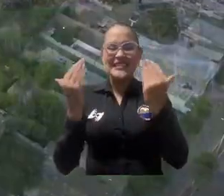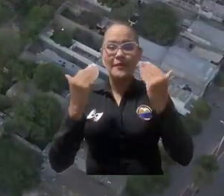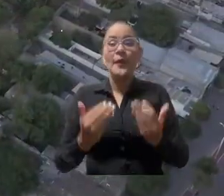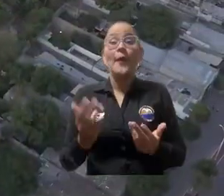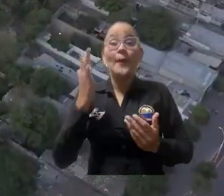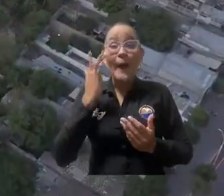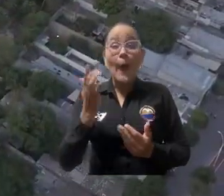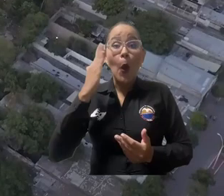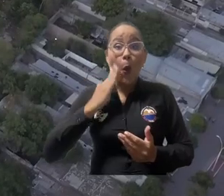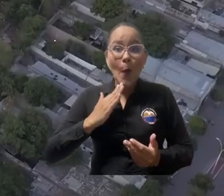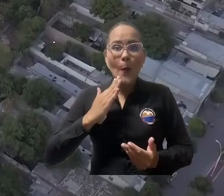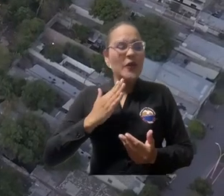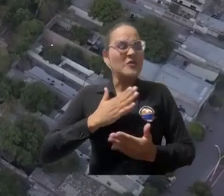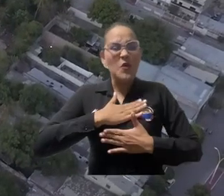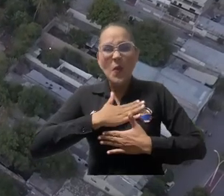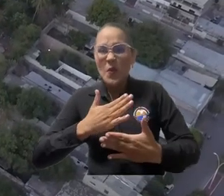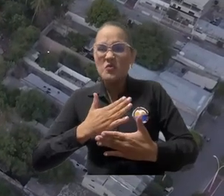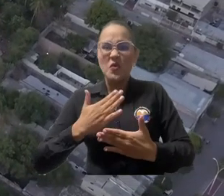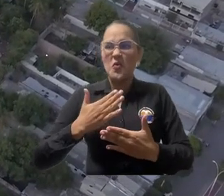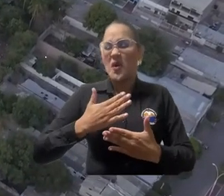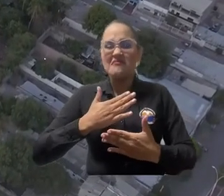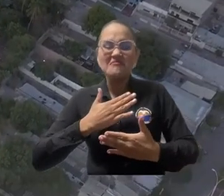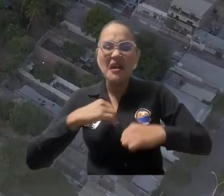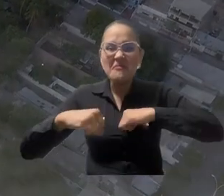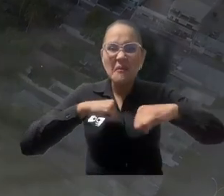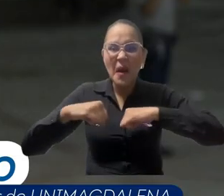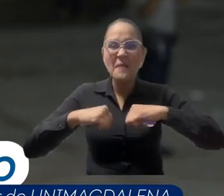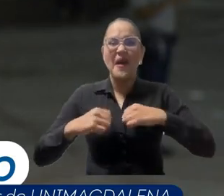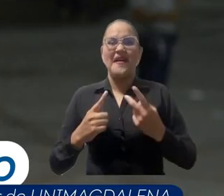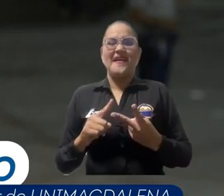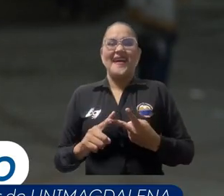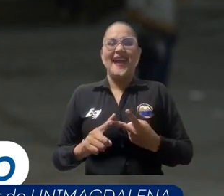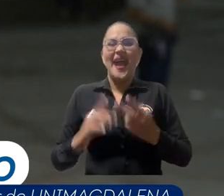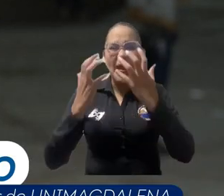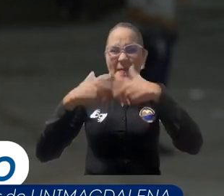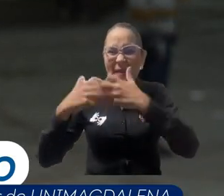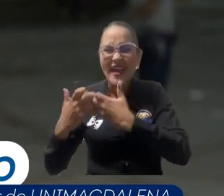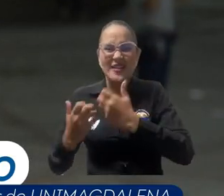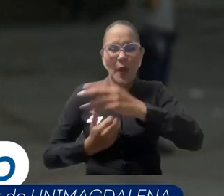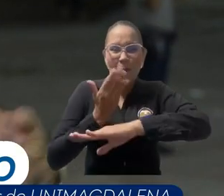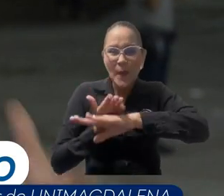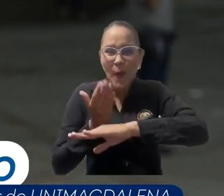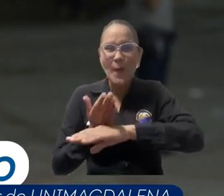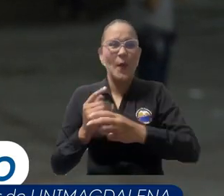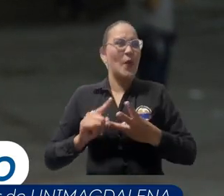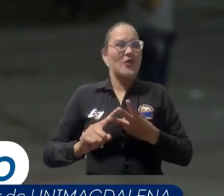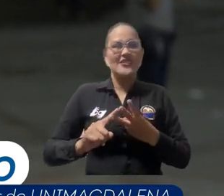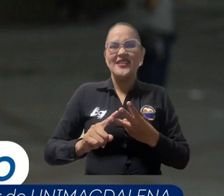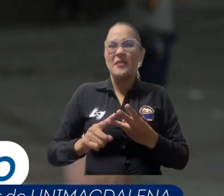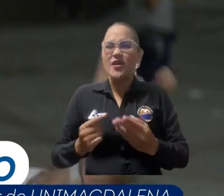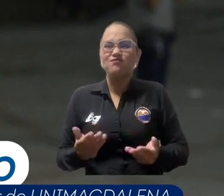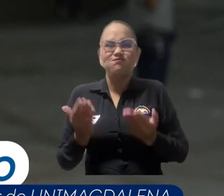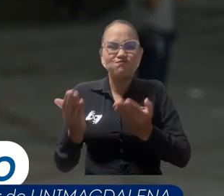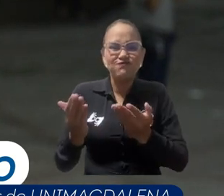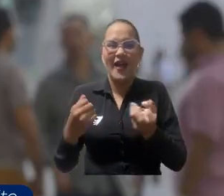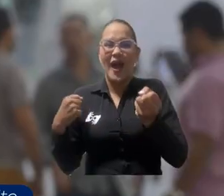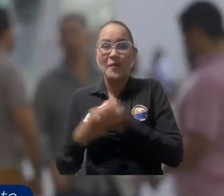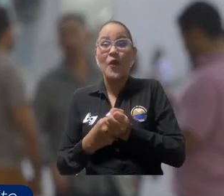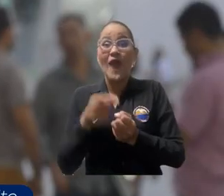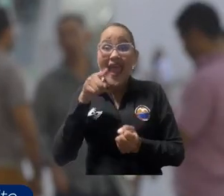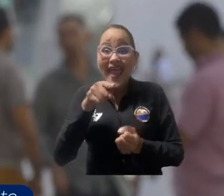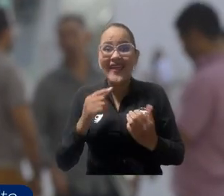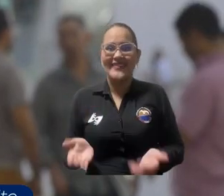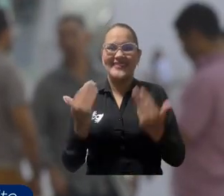donde los empresarios van a encontrar espacio y en donde las propuestas que tiene la administración distrital van a encontrar soporte y apoyo.